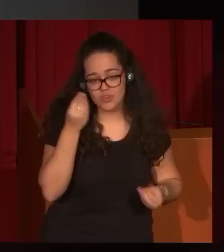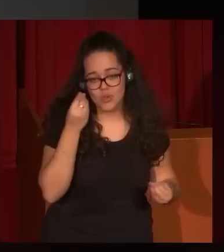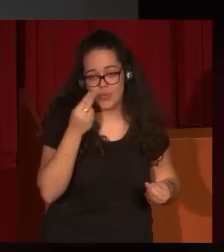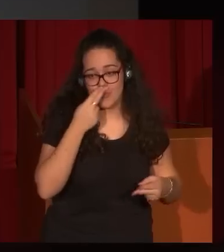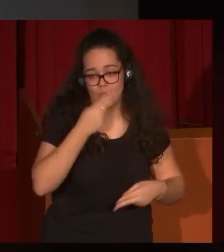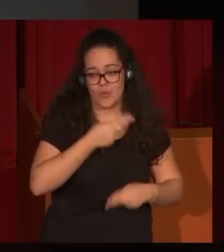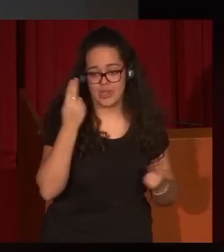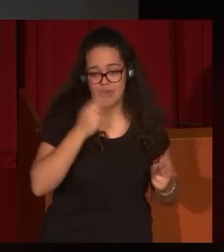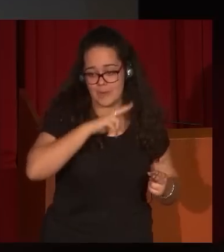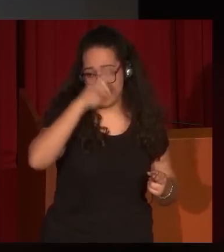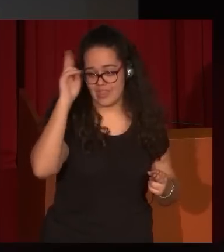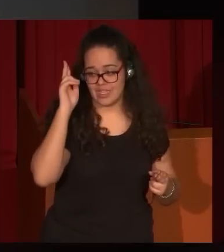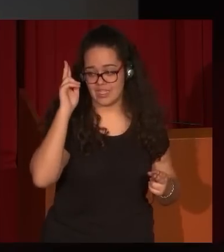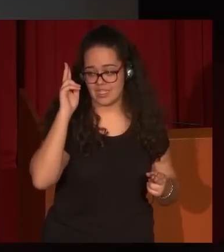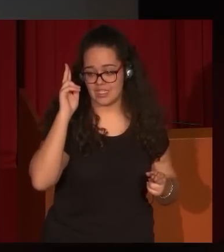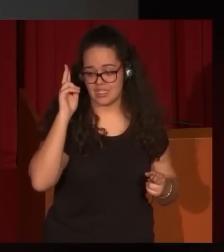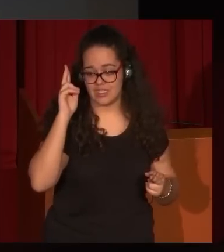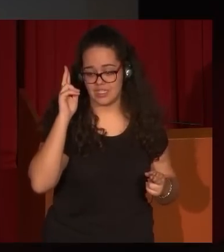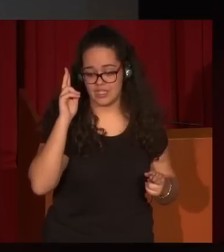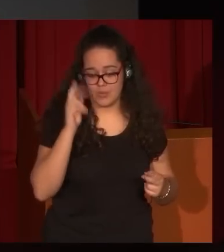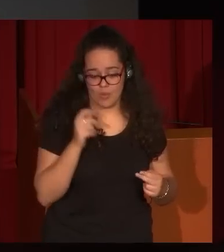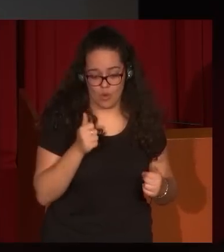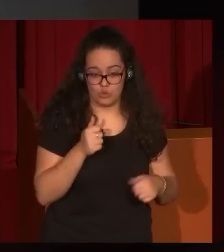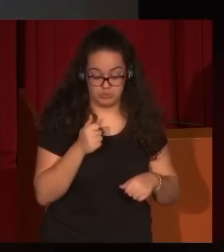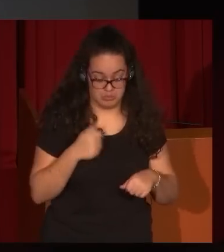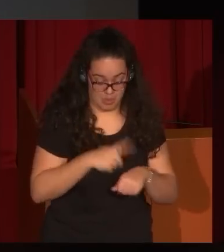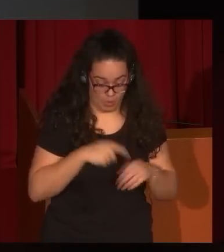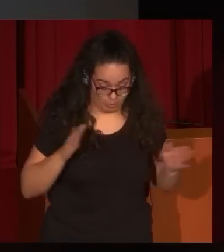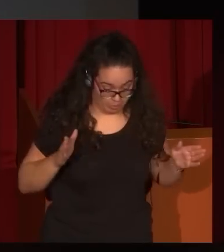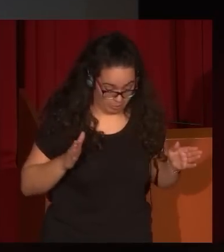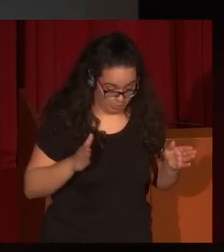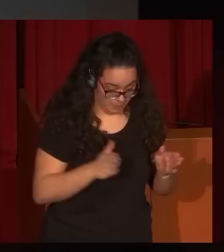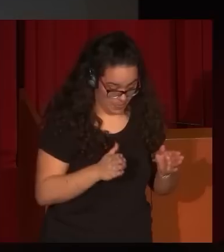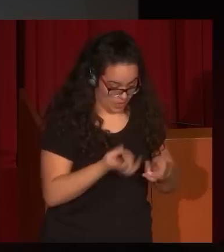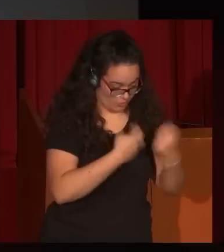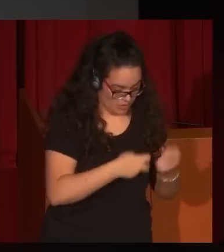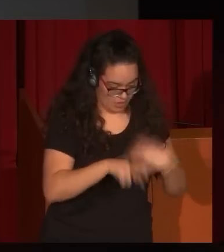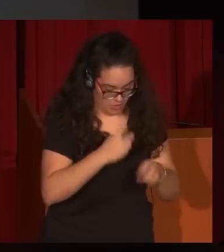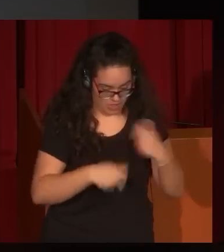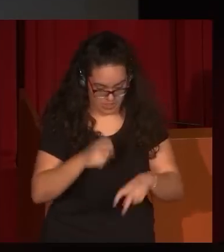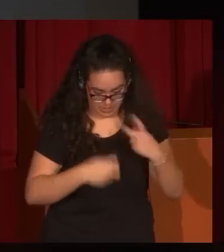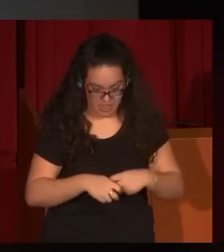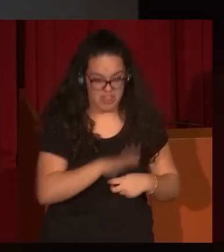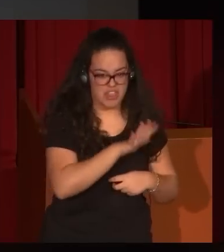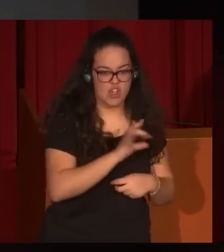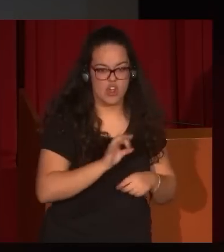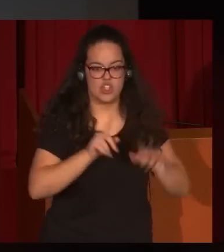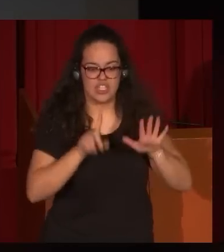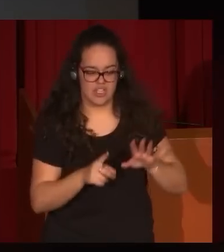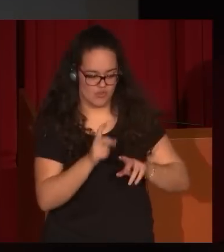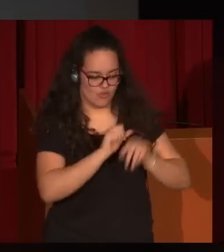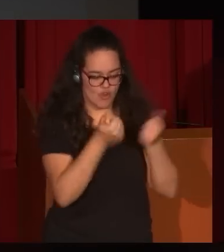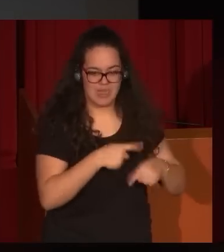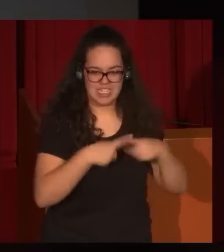en Madrid, desde luego, que haya sufrido en tan poco tiempo tantas transformaciones. Hay cinco o seis caras del Teatro Real